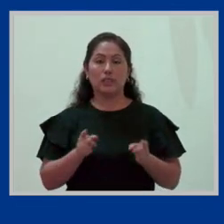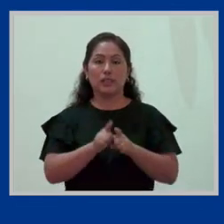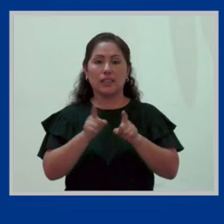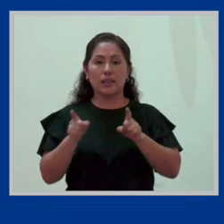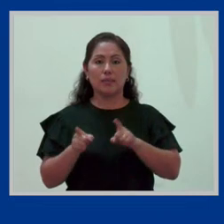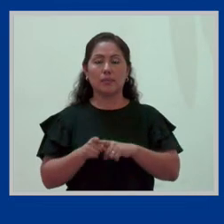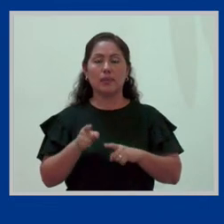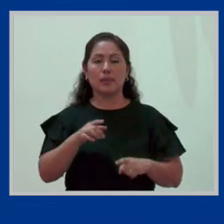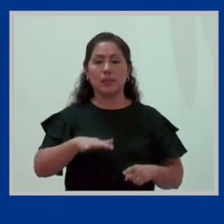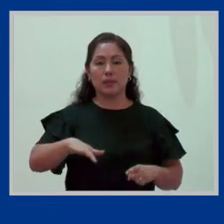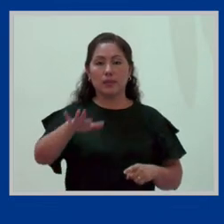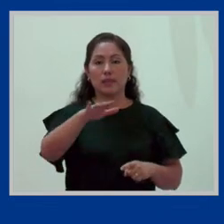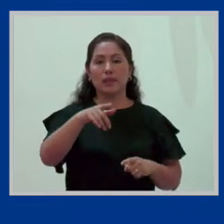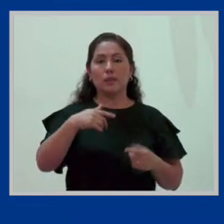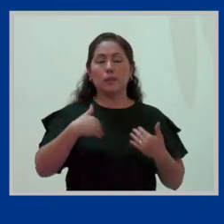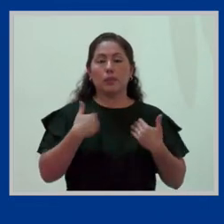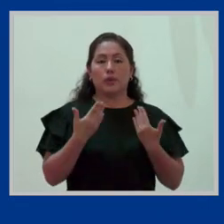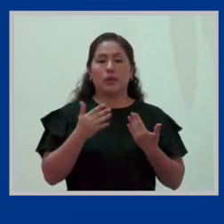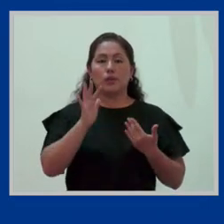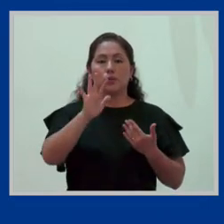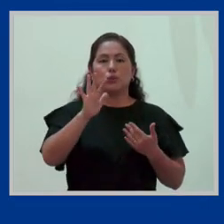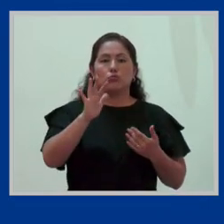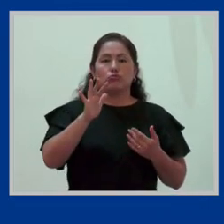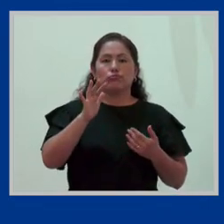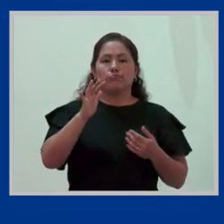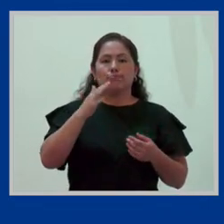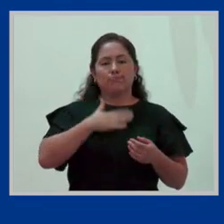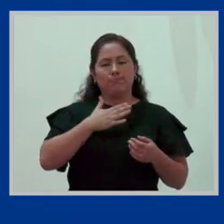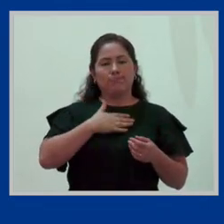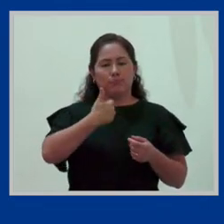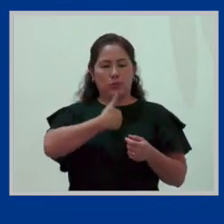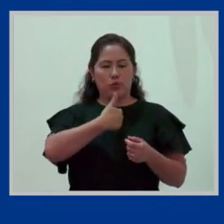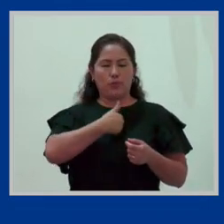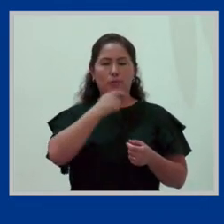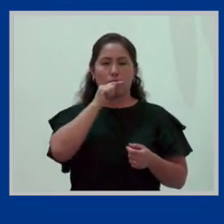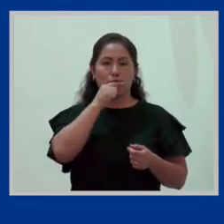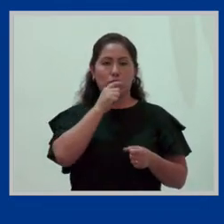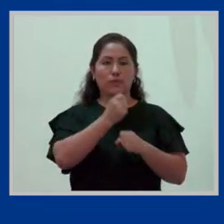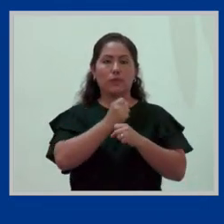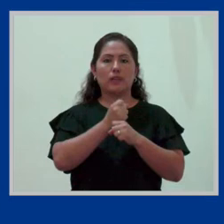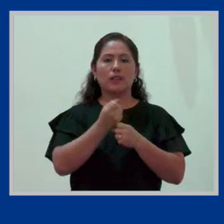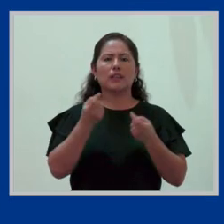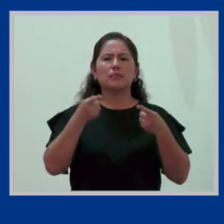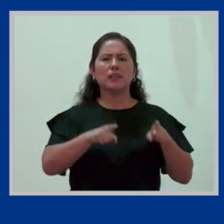la PEA ocupada femenina. ¿Y qué pasa con el trabajo independiente?